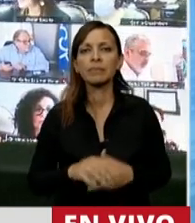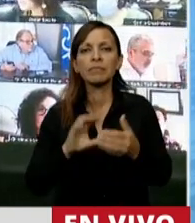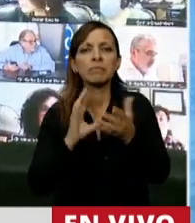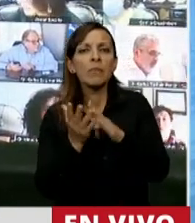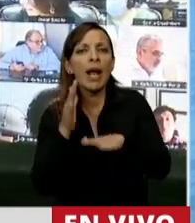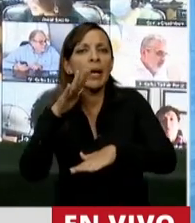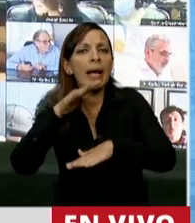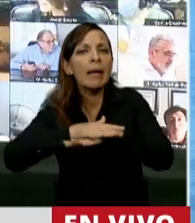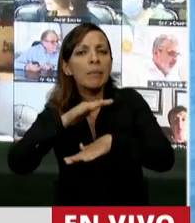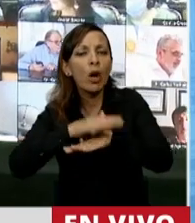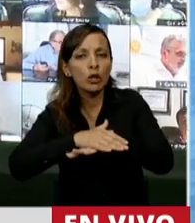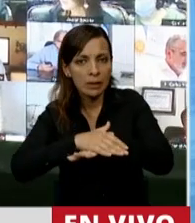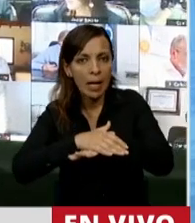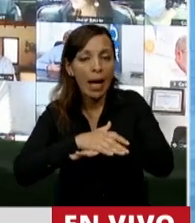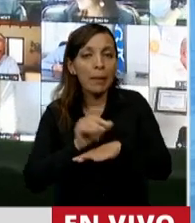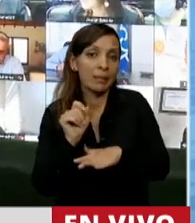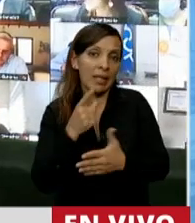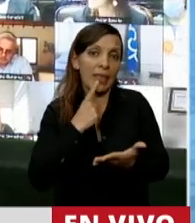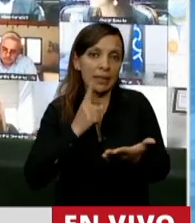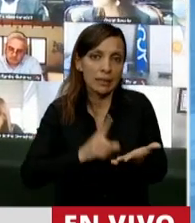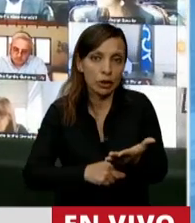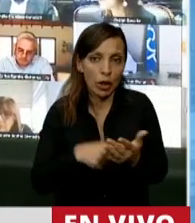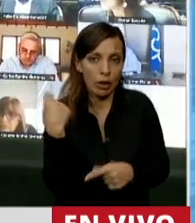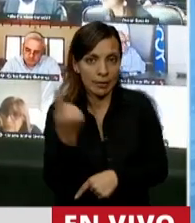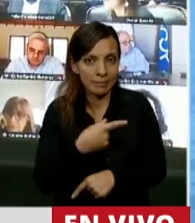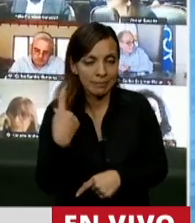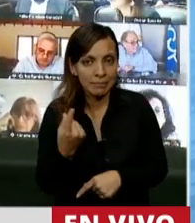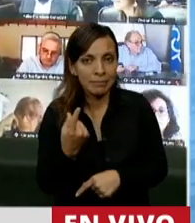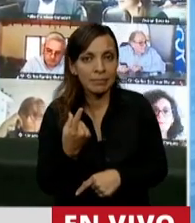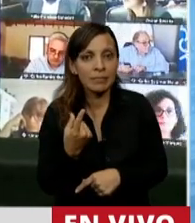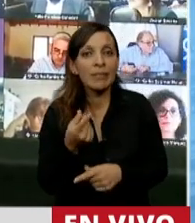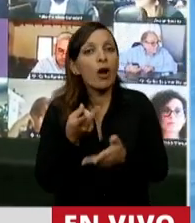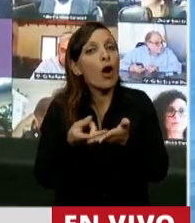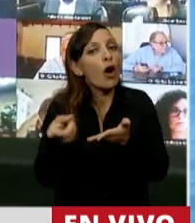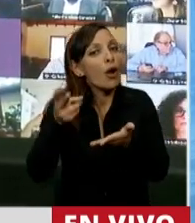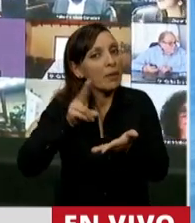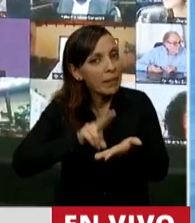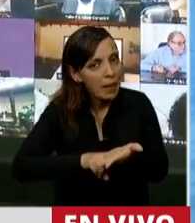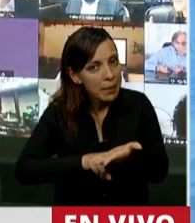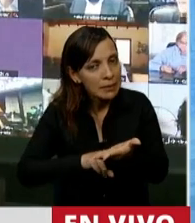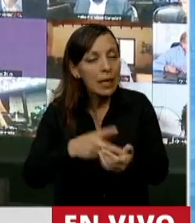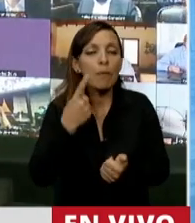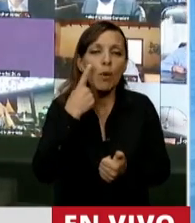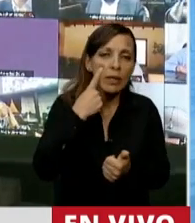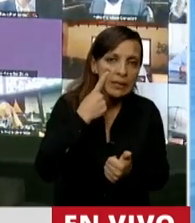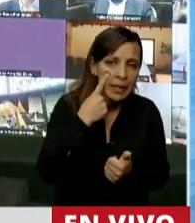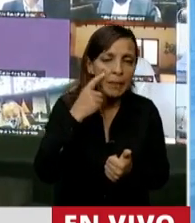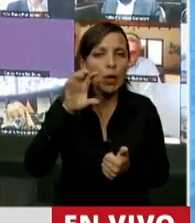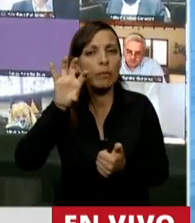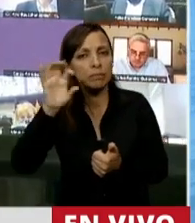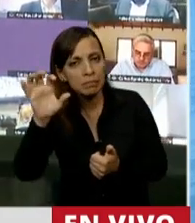Responsables de muchas decisiones que tenemos que tomar. Y volvemos a repetir, los municipios, las